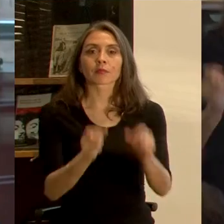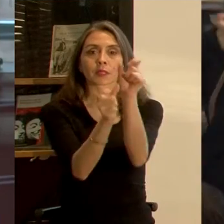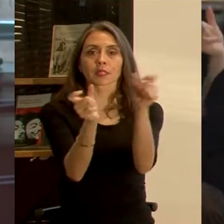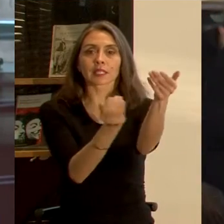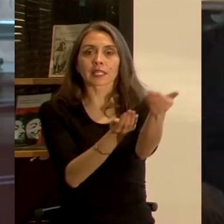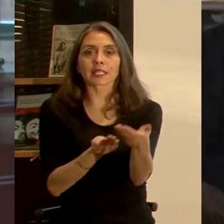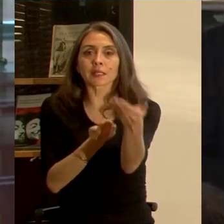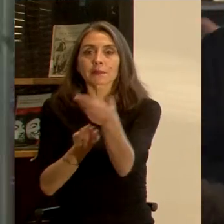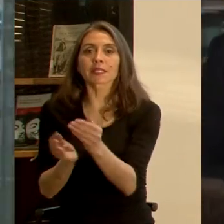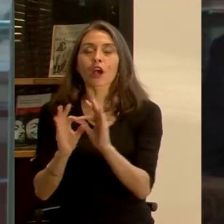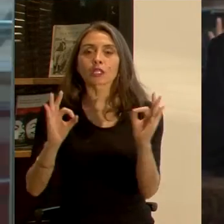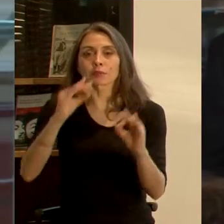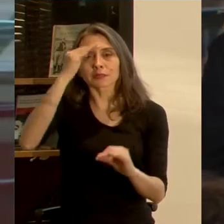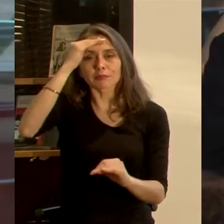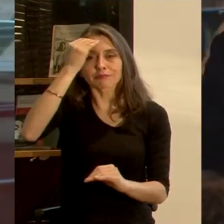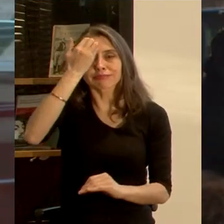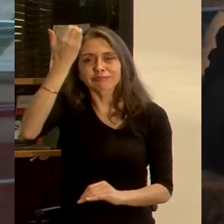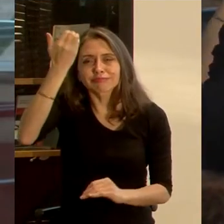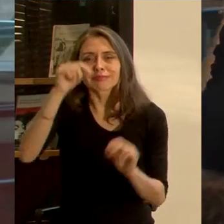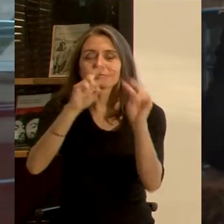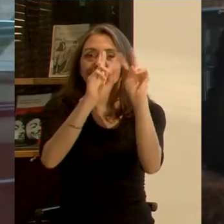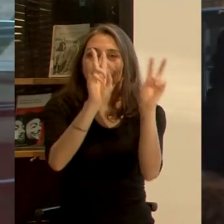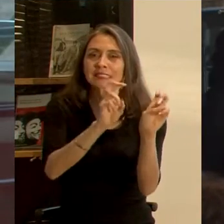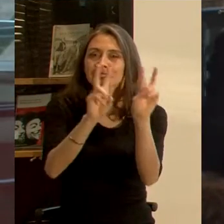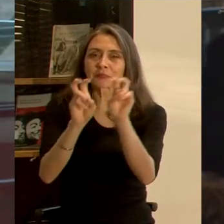Invitados especiales, expertos en la materia.